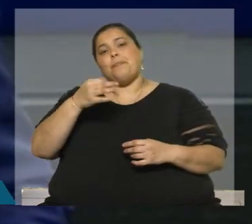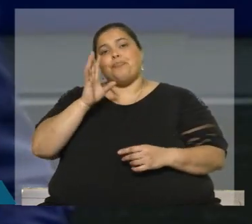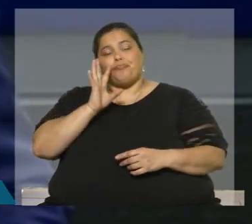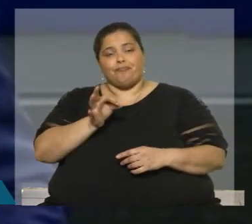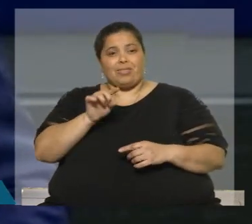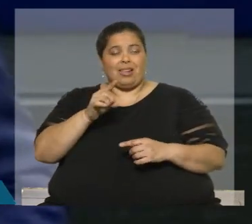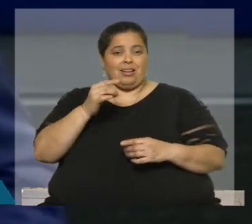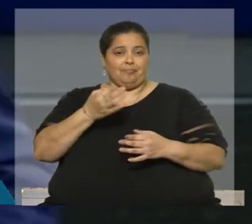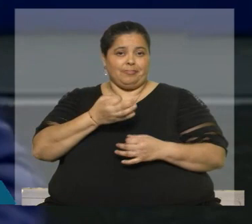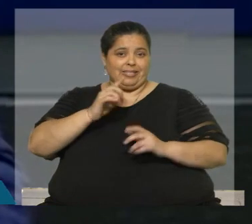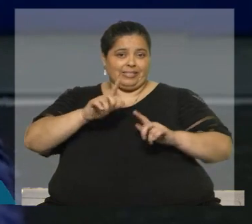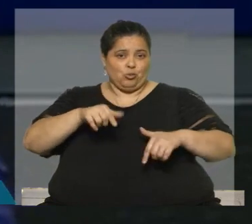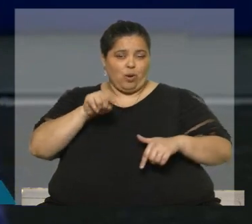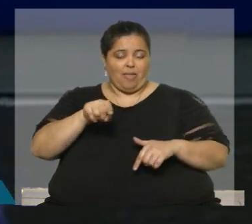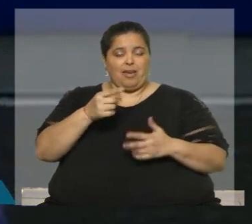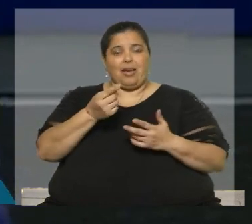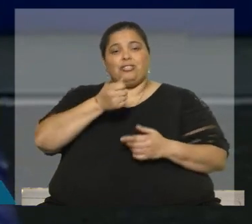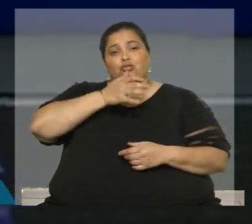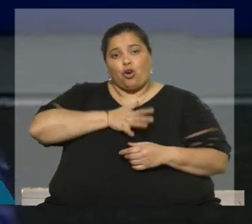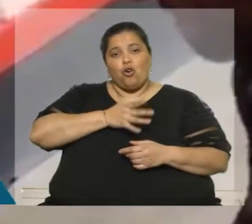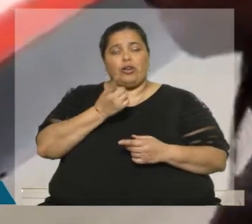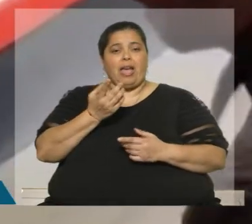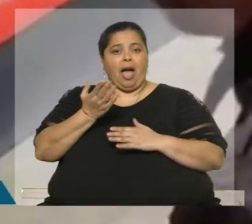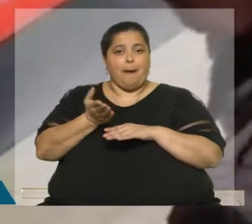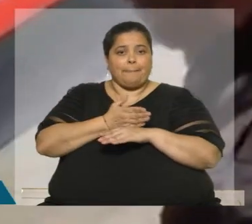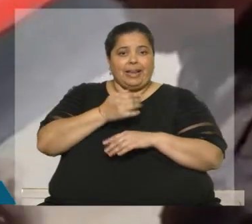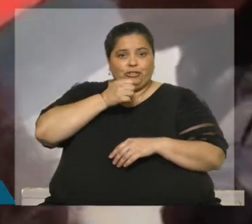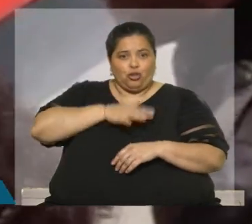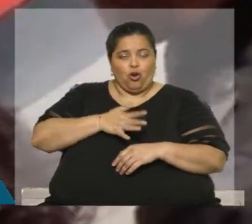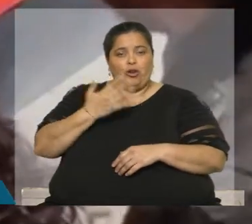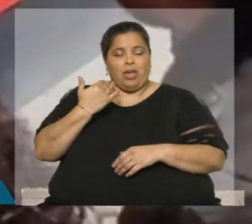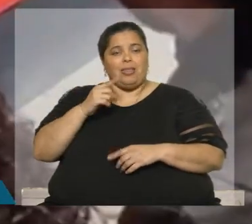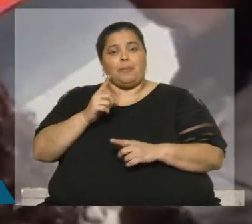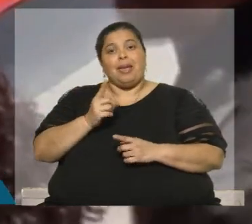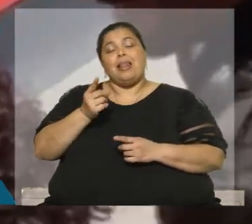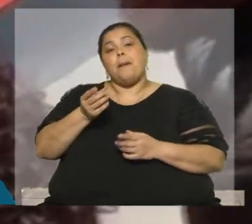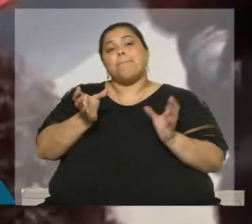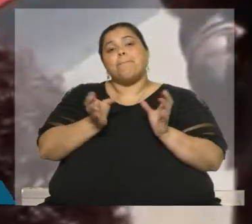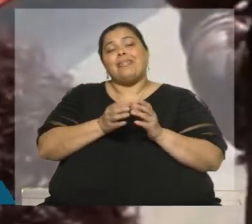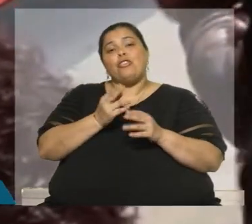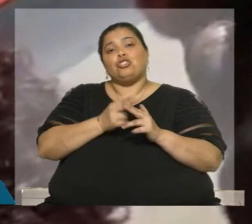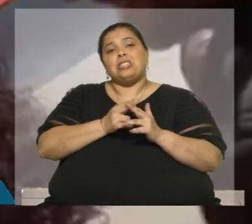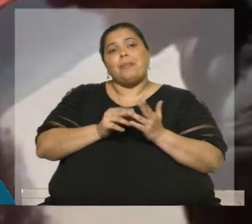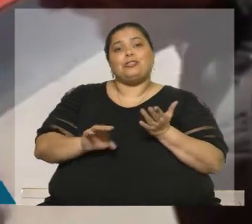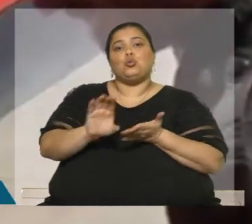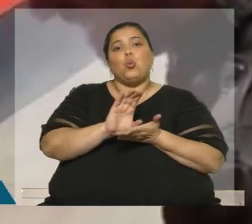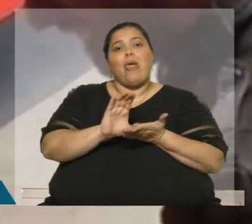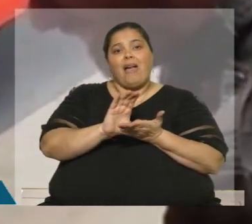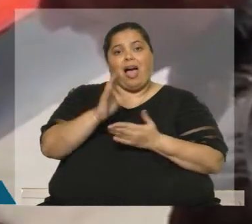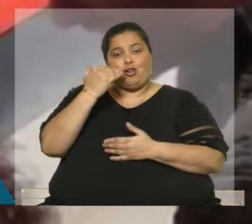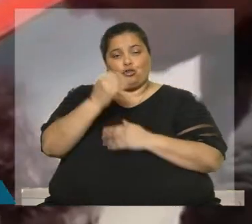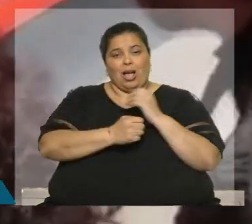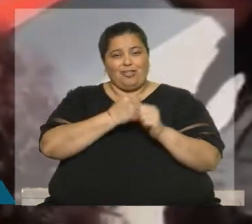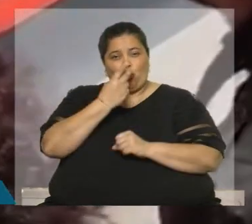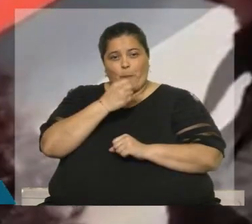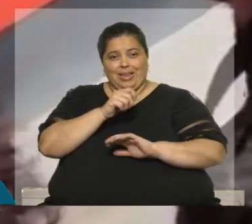esa ciudad, especializado en Prehistoria e Historia Antigua. Integra el Partido Ciudadanos desde su fundación en 2006. Antes de afiliarse a